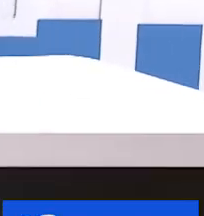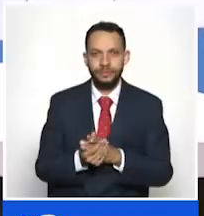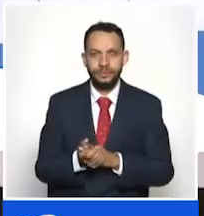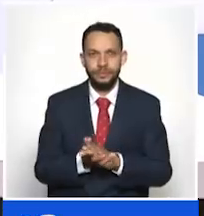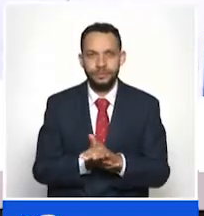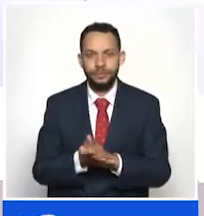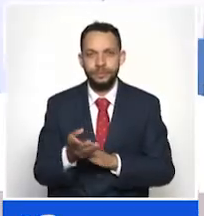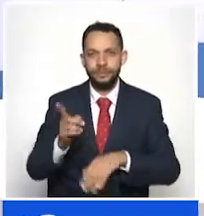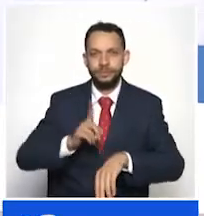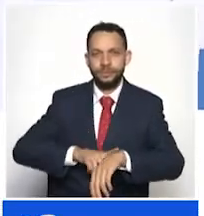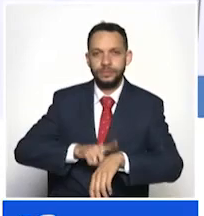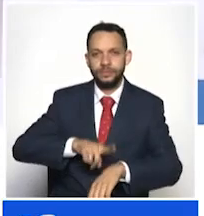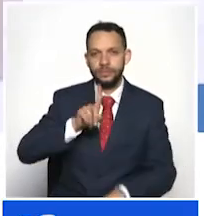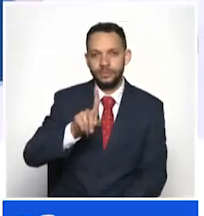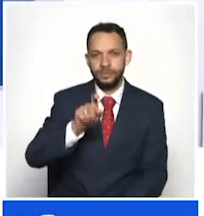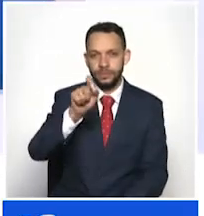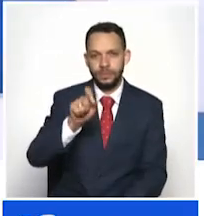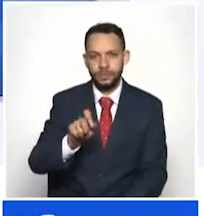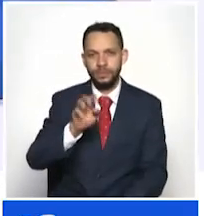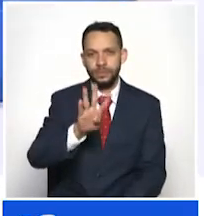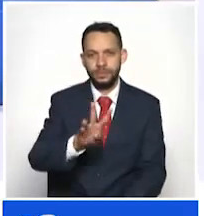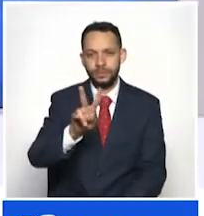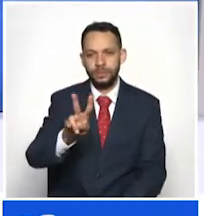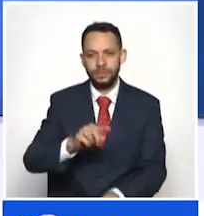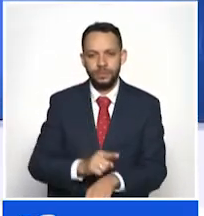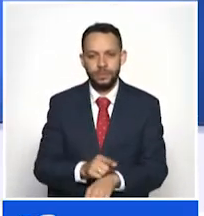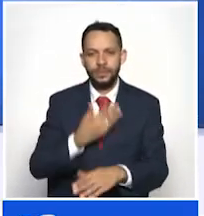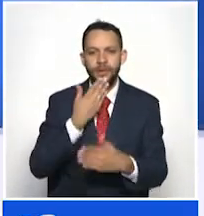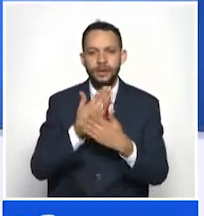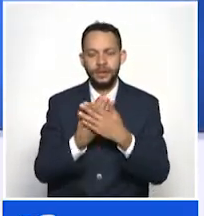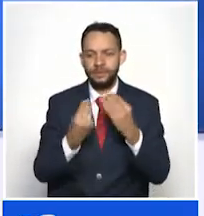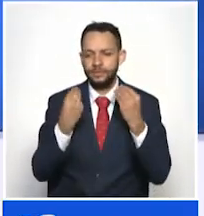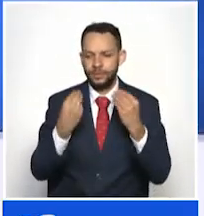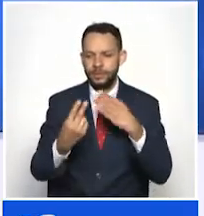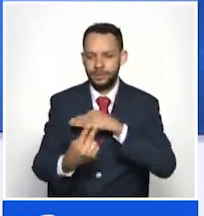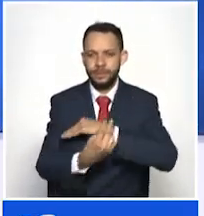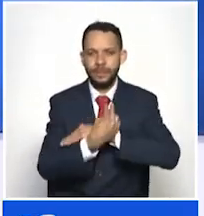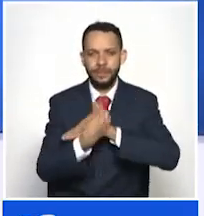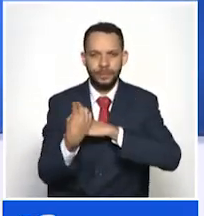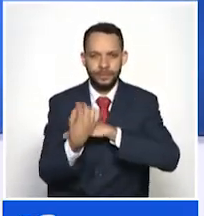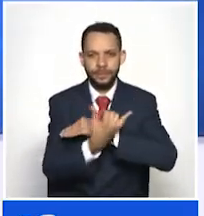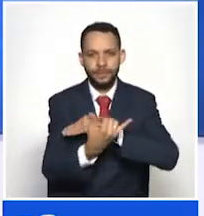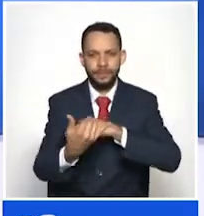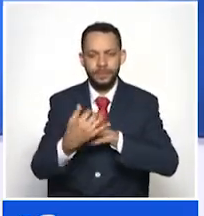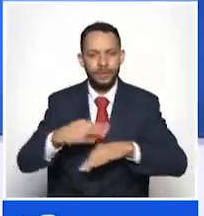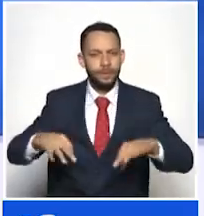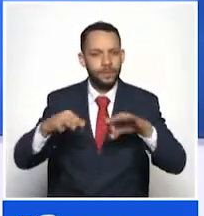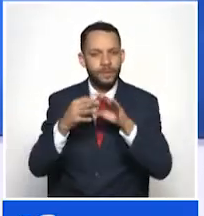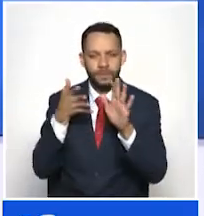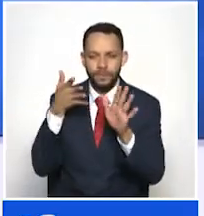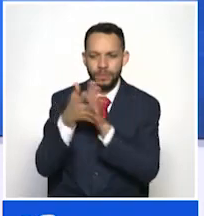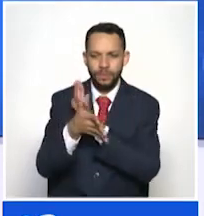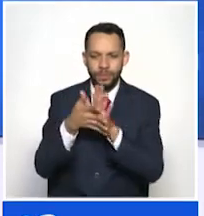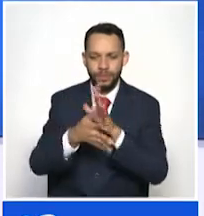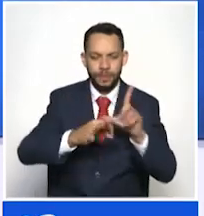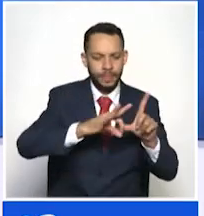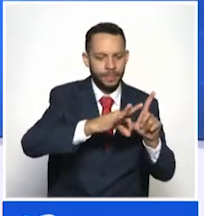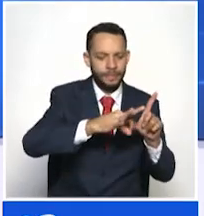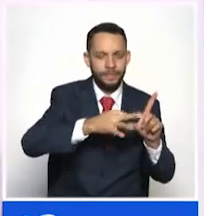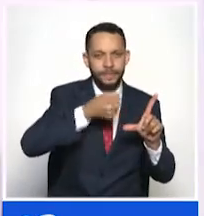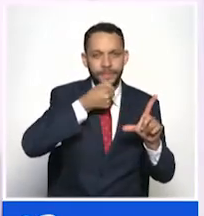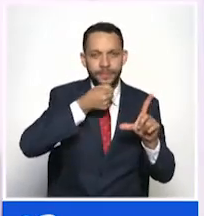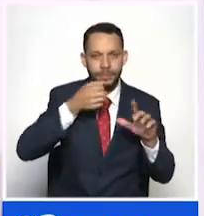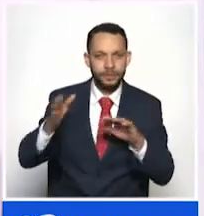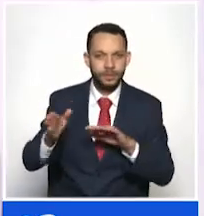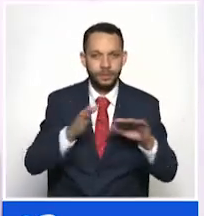Es la una de la tarde con 42 minutos gracias por continuar con nosotros aquí en Información General de Telecafé Noticias del fin